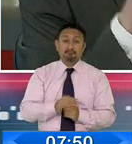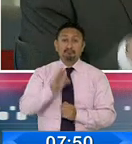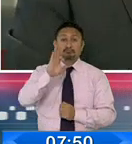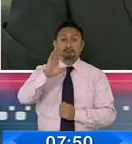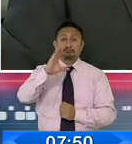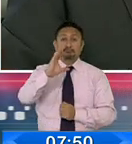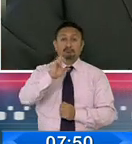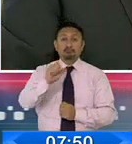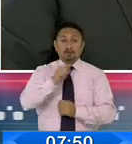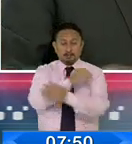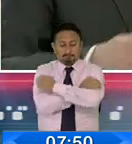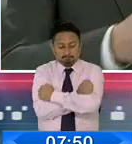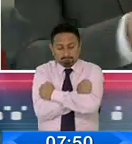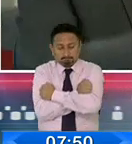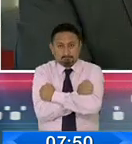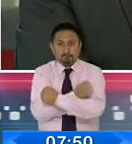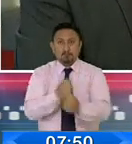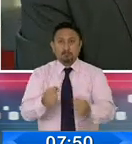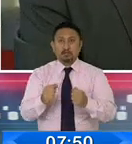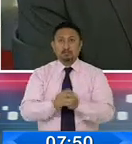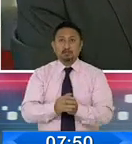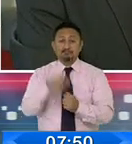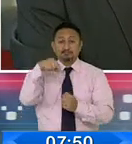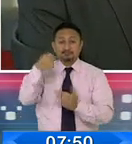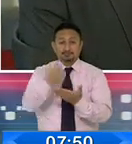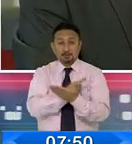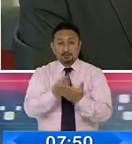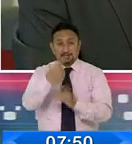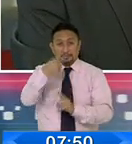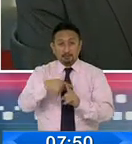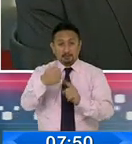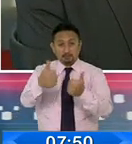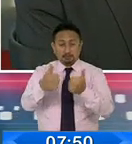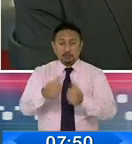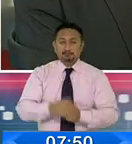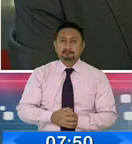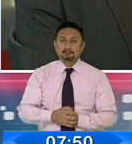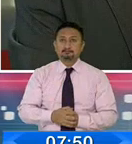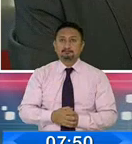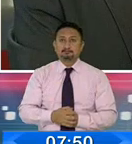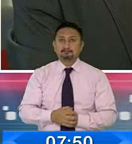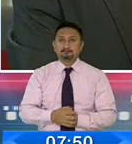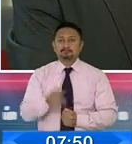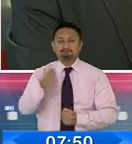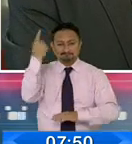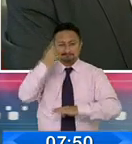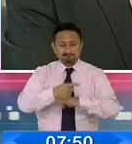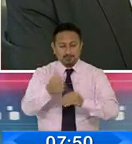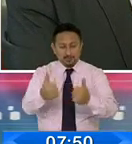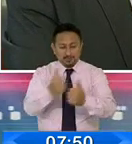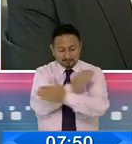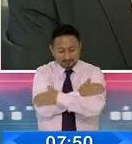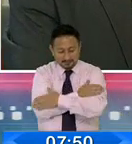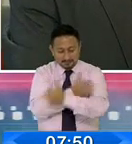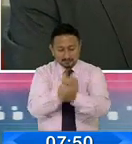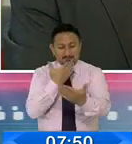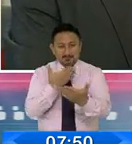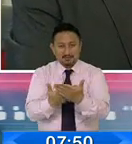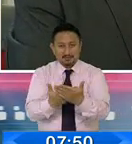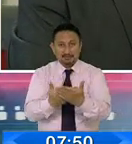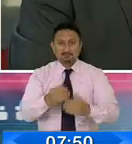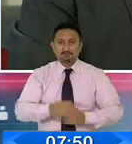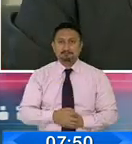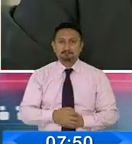mandarle un abrazo grande a usted y que la semana y el mes sea positivo. Un lindo día, un abrazo, gracias. Lo propio,